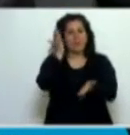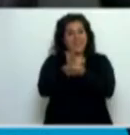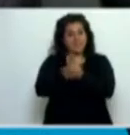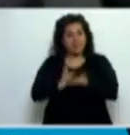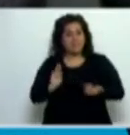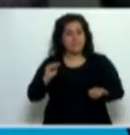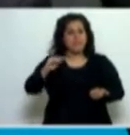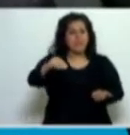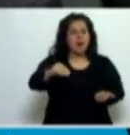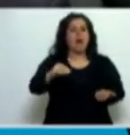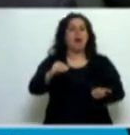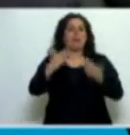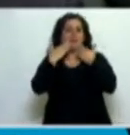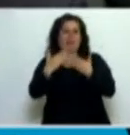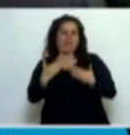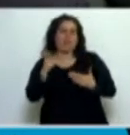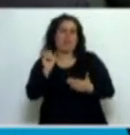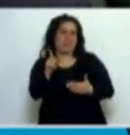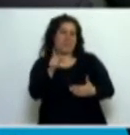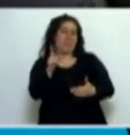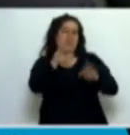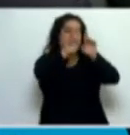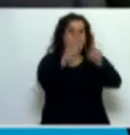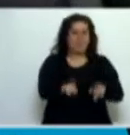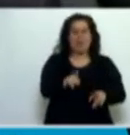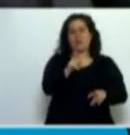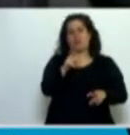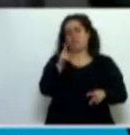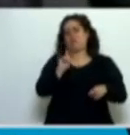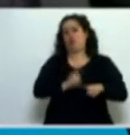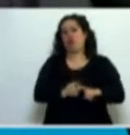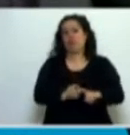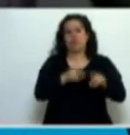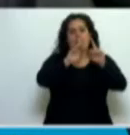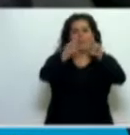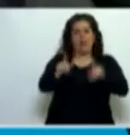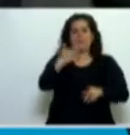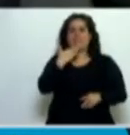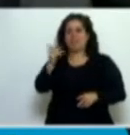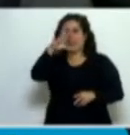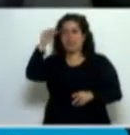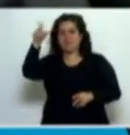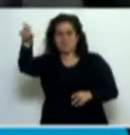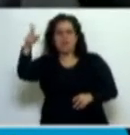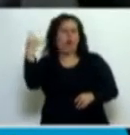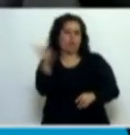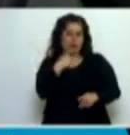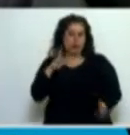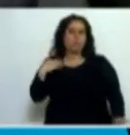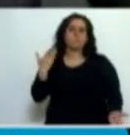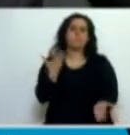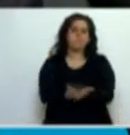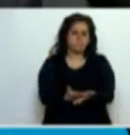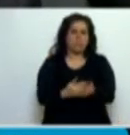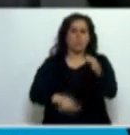caracteriza a las iniciativas legislativas y a las acciones de gobierno que lleva a cabo nuestra Presidenta, venimos a presentar este proyecto